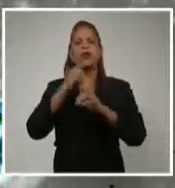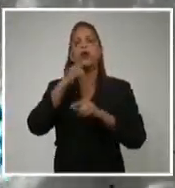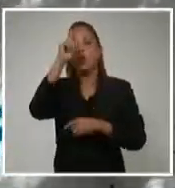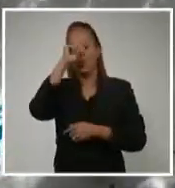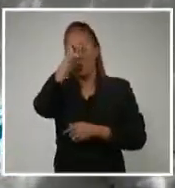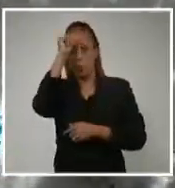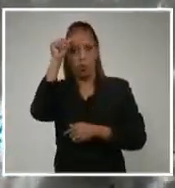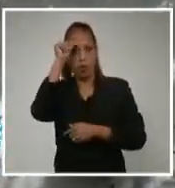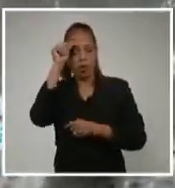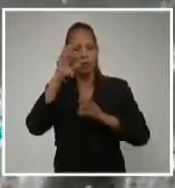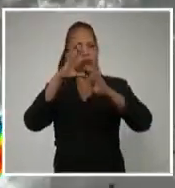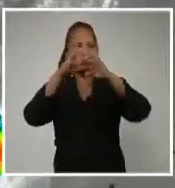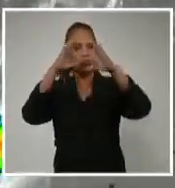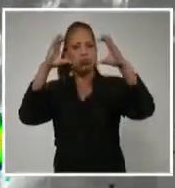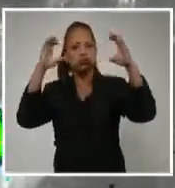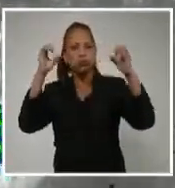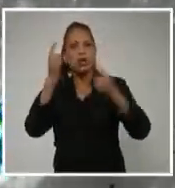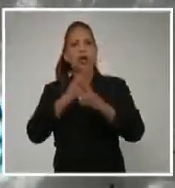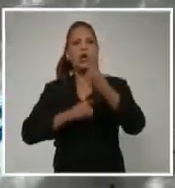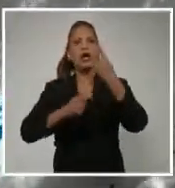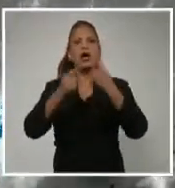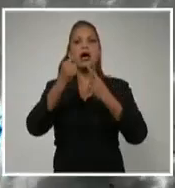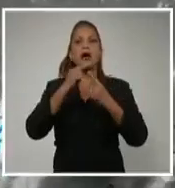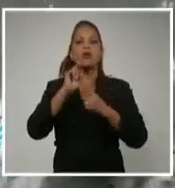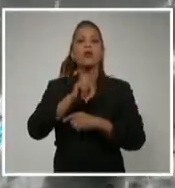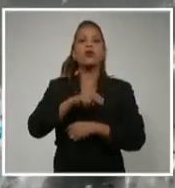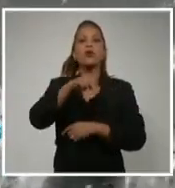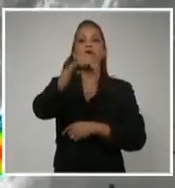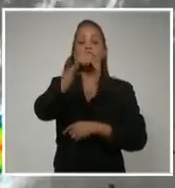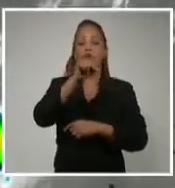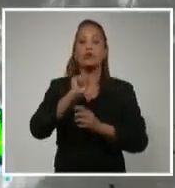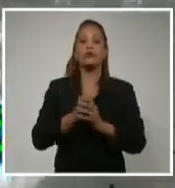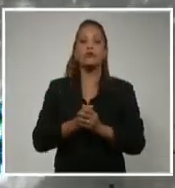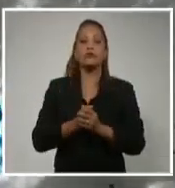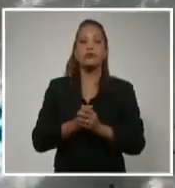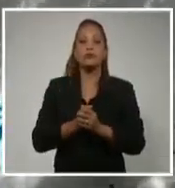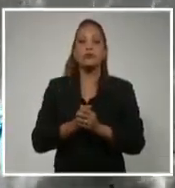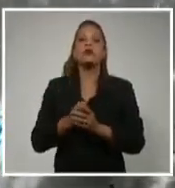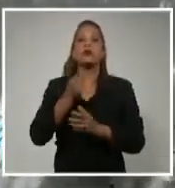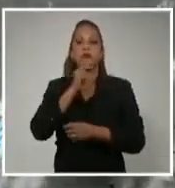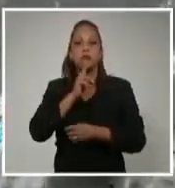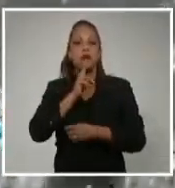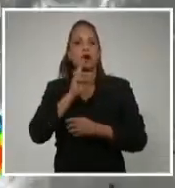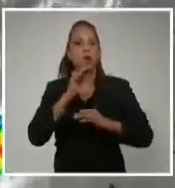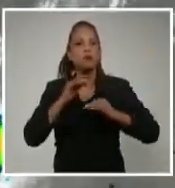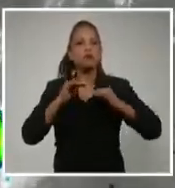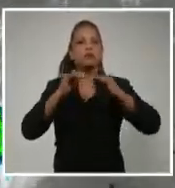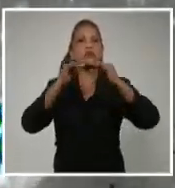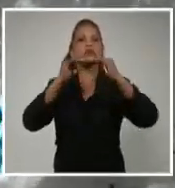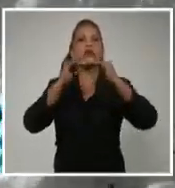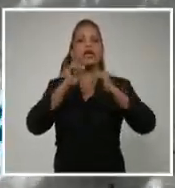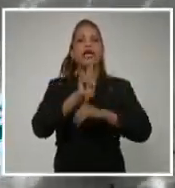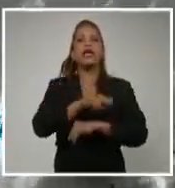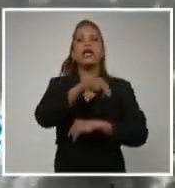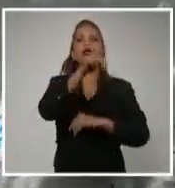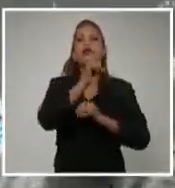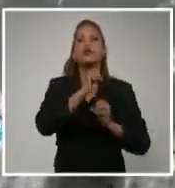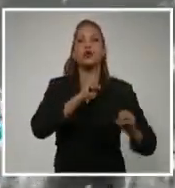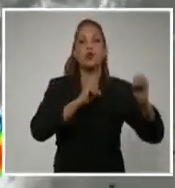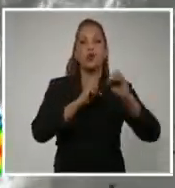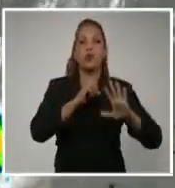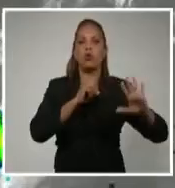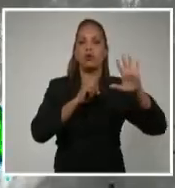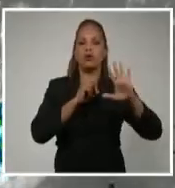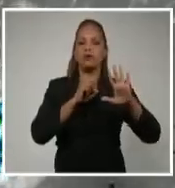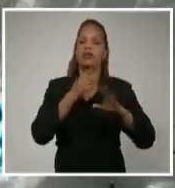nublados ocasionales en zonas de la costa norte. Se mantiene, sin embargo, la lluvia y la inundación costera en el norte oriental. deseo a todos